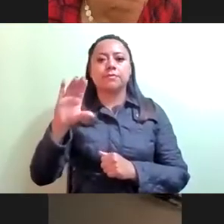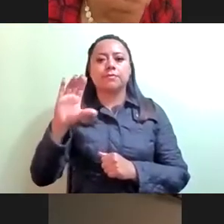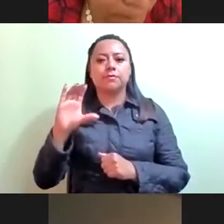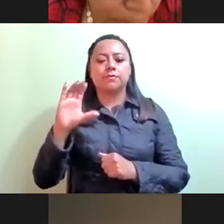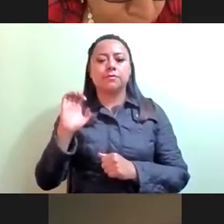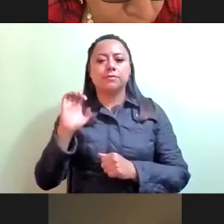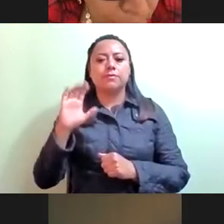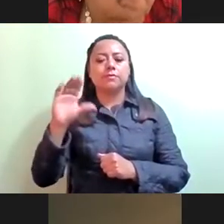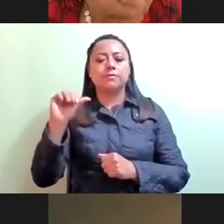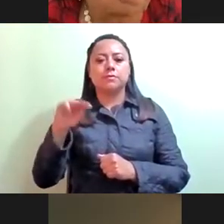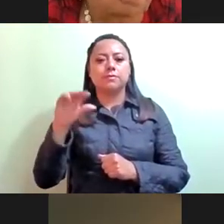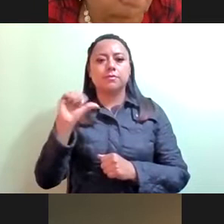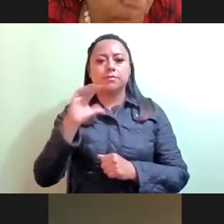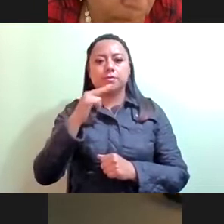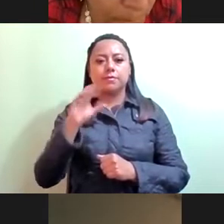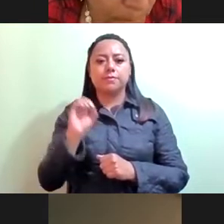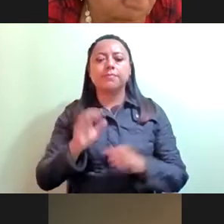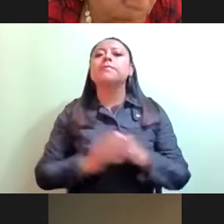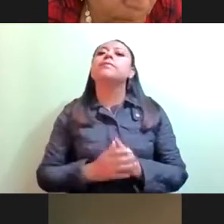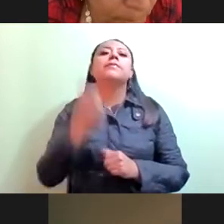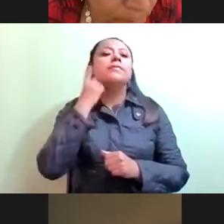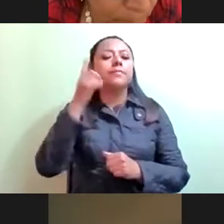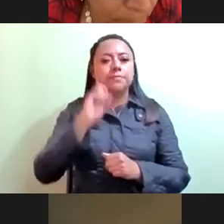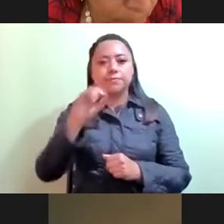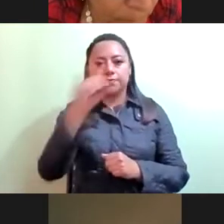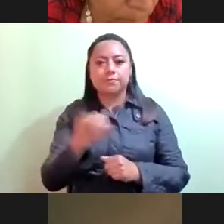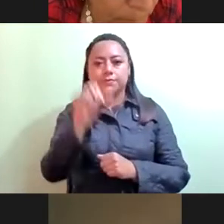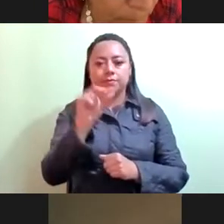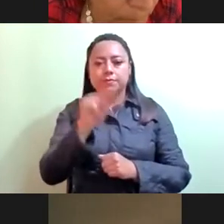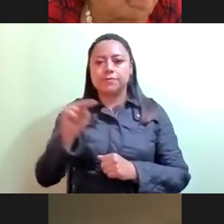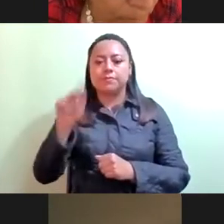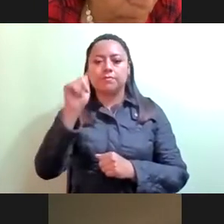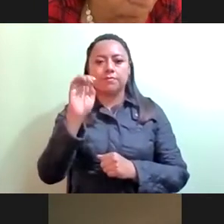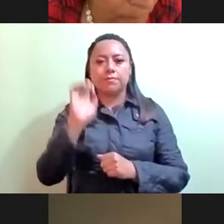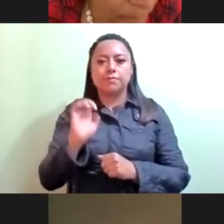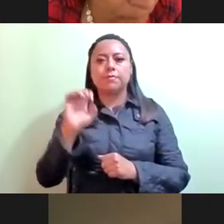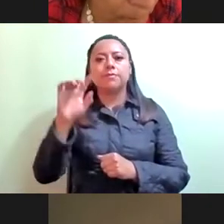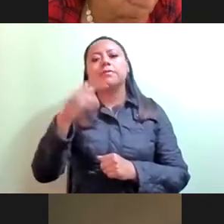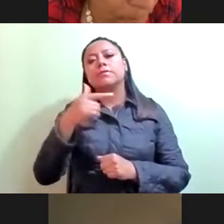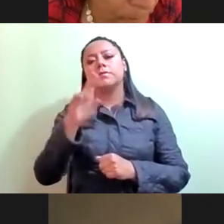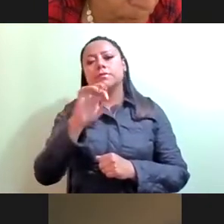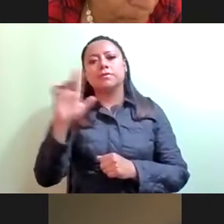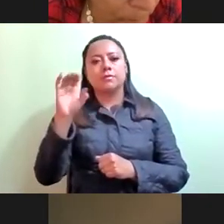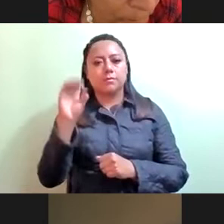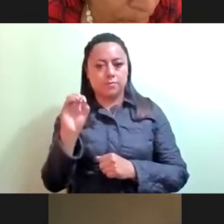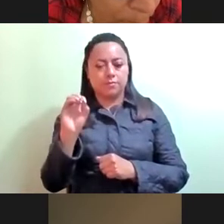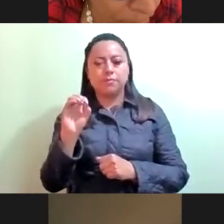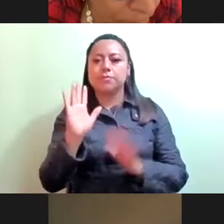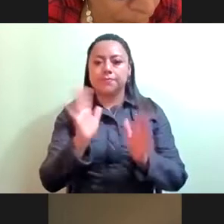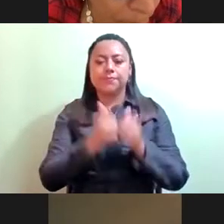Diputada Yaneth Elizabeth Guerrero Maya. Yaneth Guerrero, presente. Diputado Fernando José Boitis Saro.